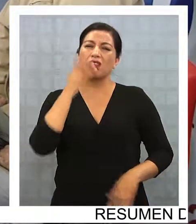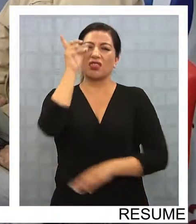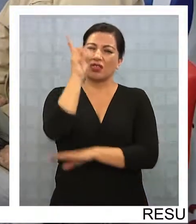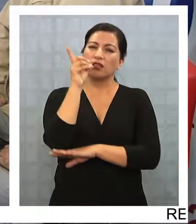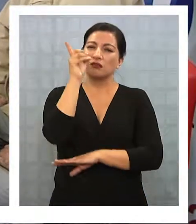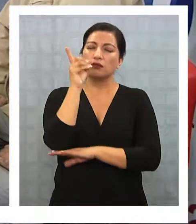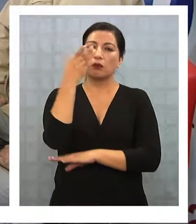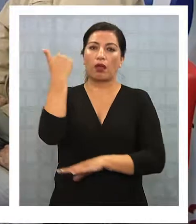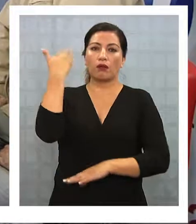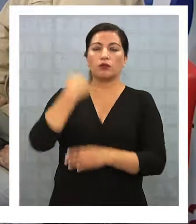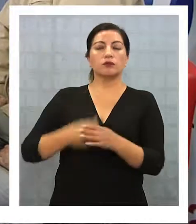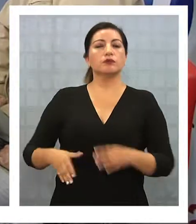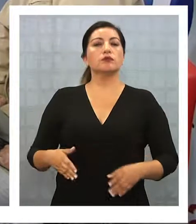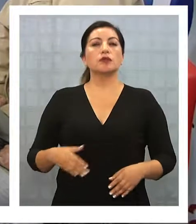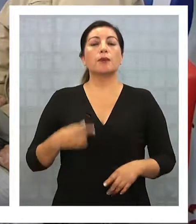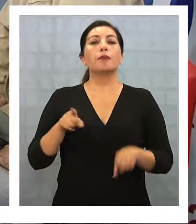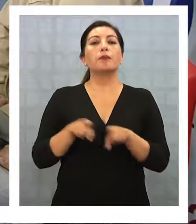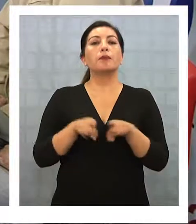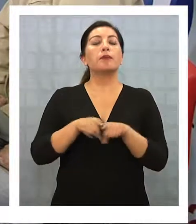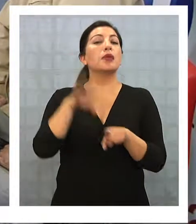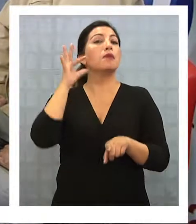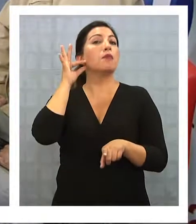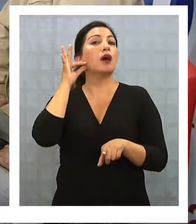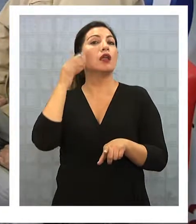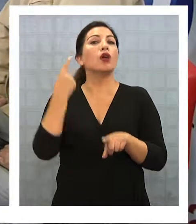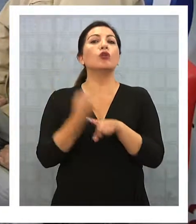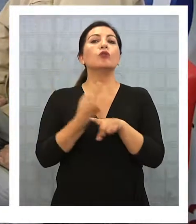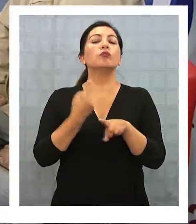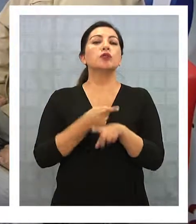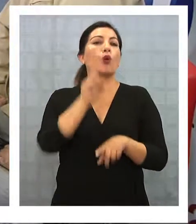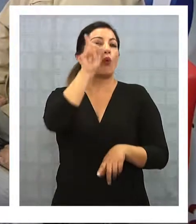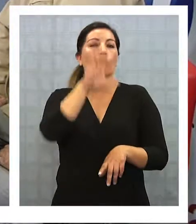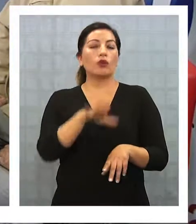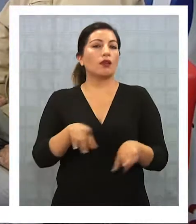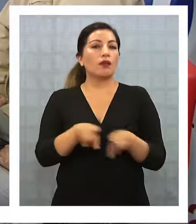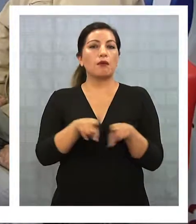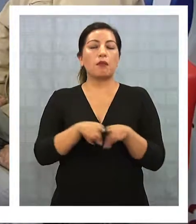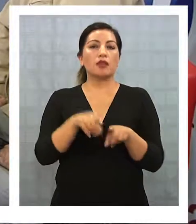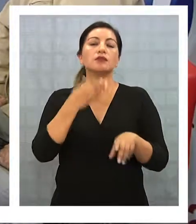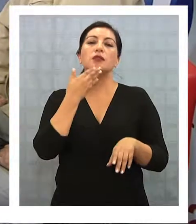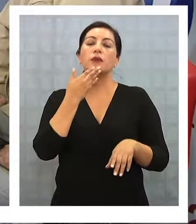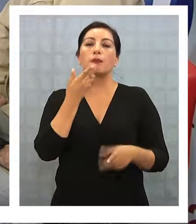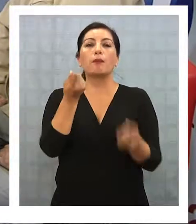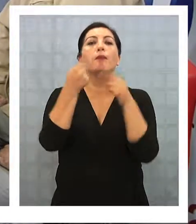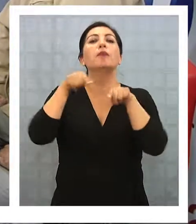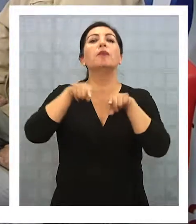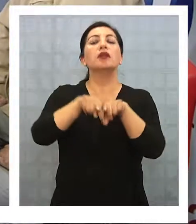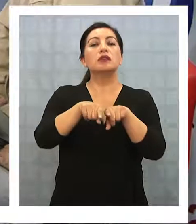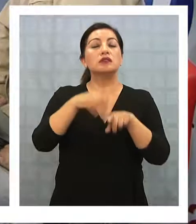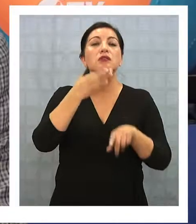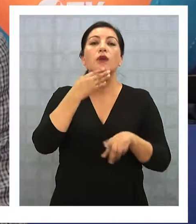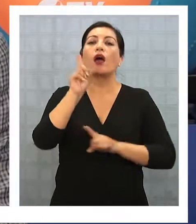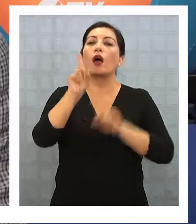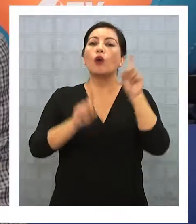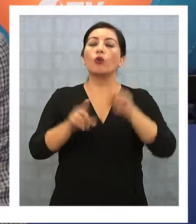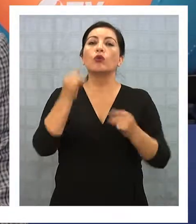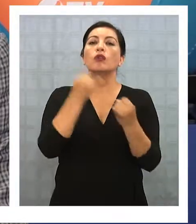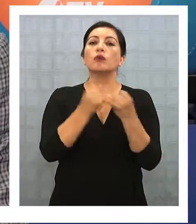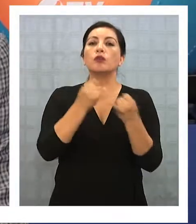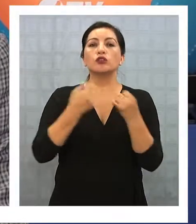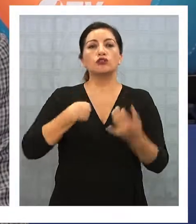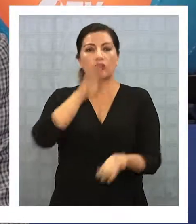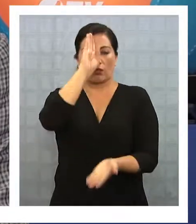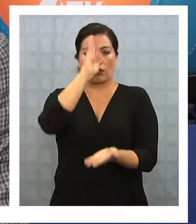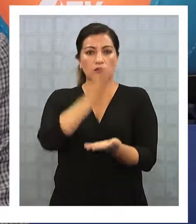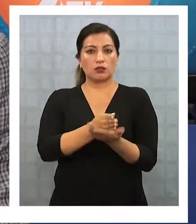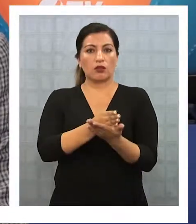más bien diciembre lo conversé con mi hermana, es la única hermana que tengo lo conversé con mi pareja, algunos amigos y tomé la